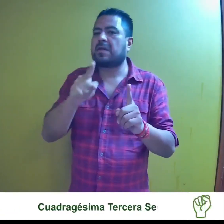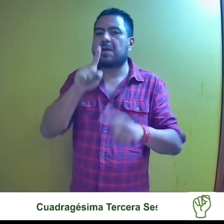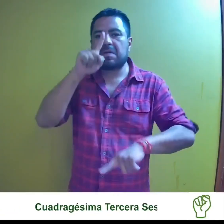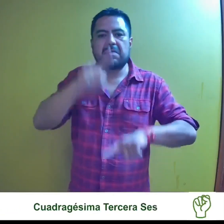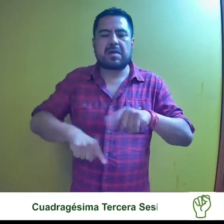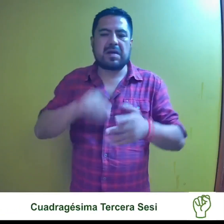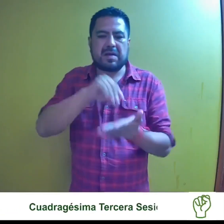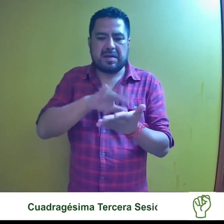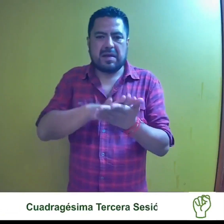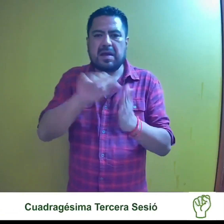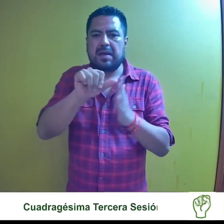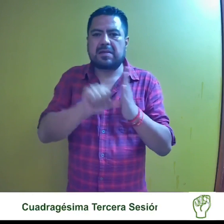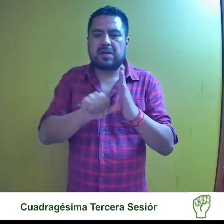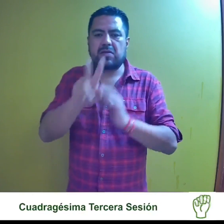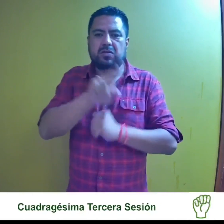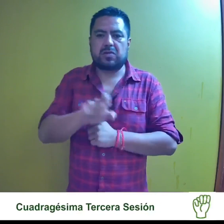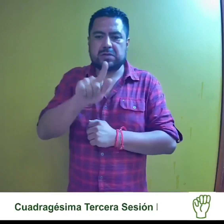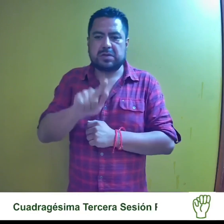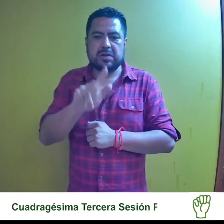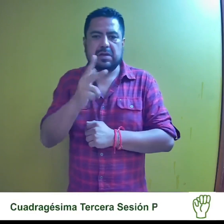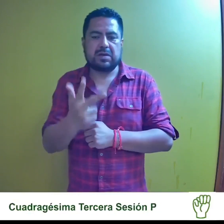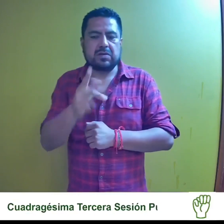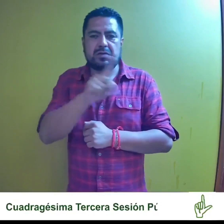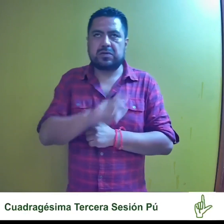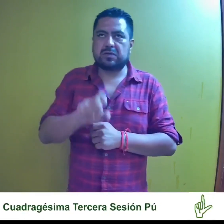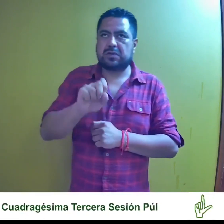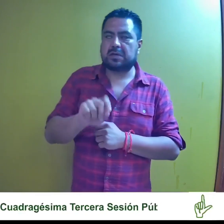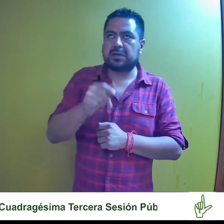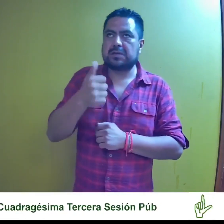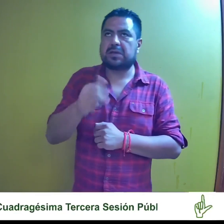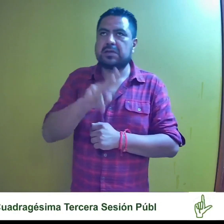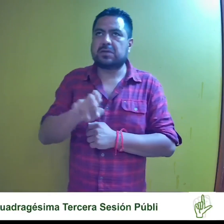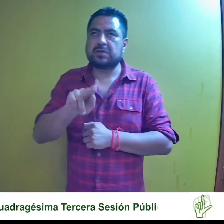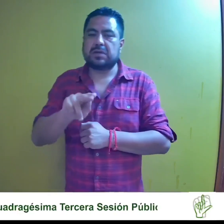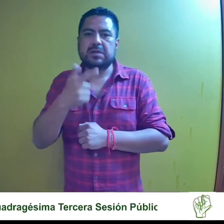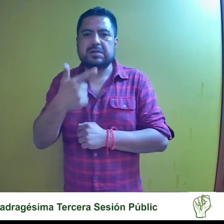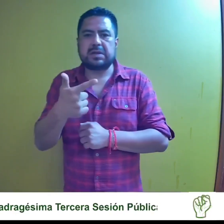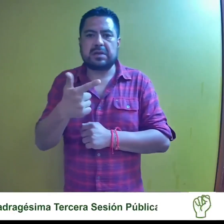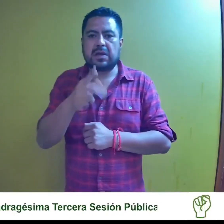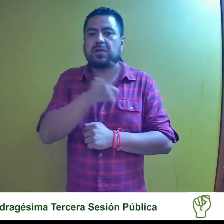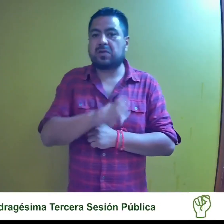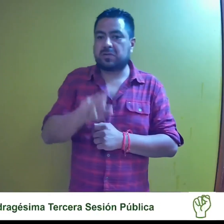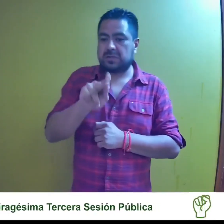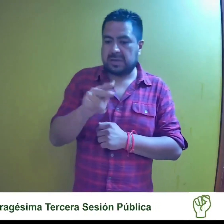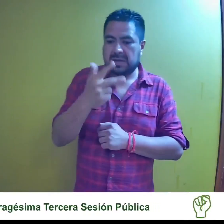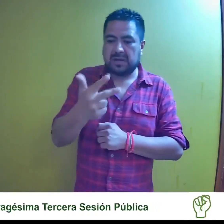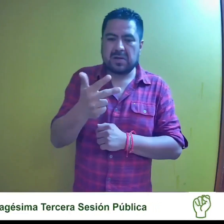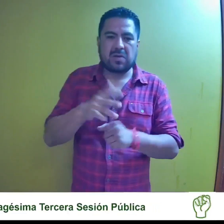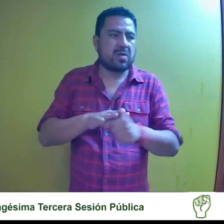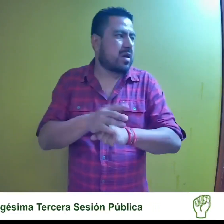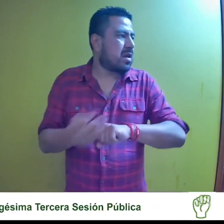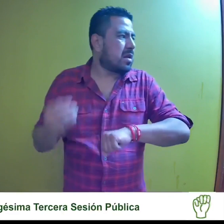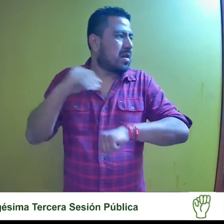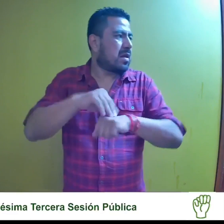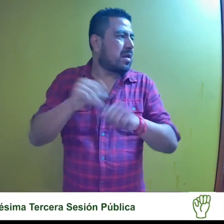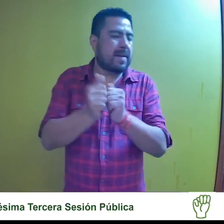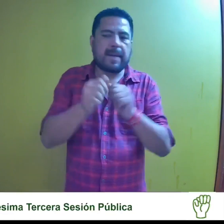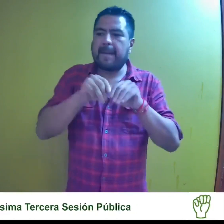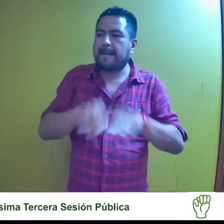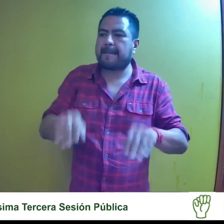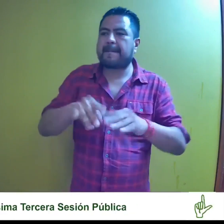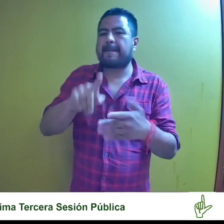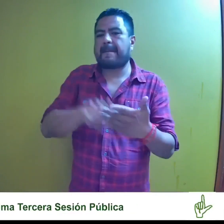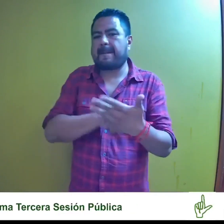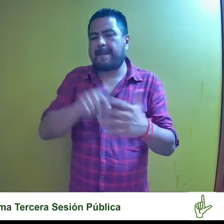estipulado en los artículos 278, 286, 287 y 288 que reúnen los actos de campaña electoral